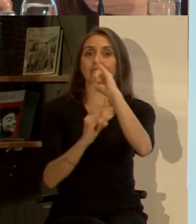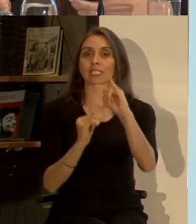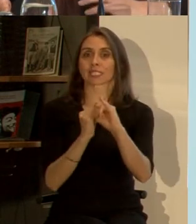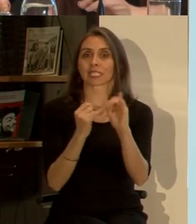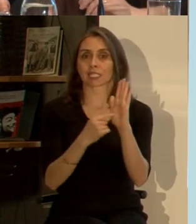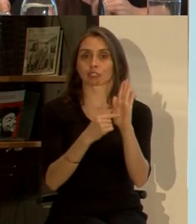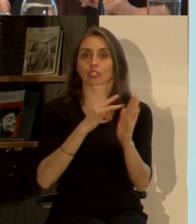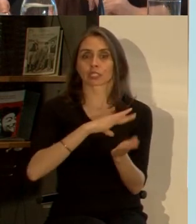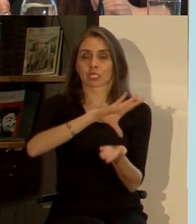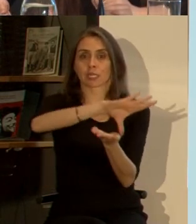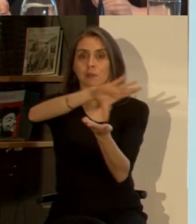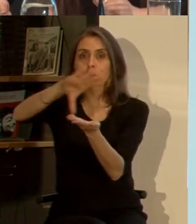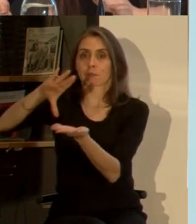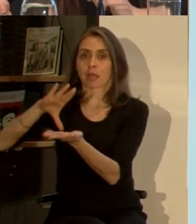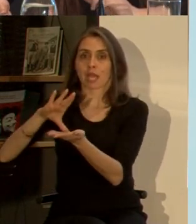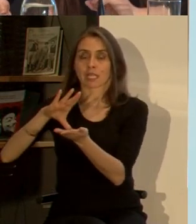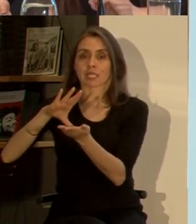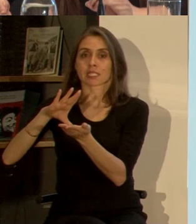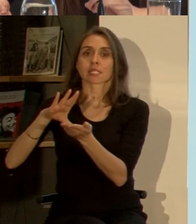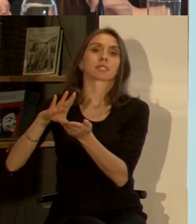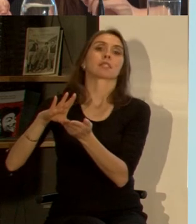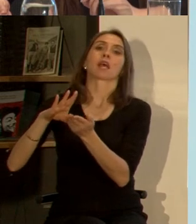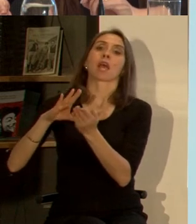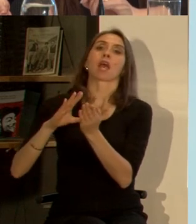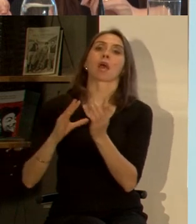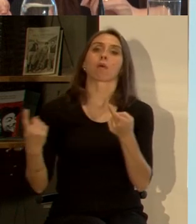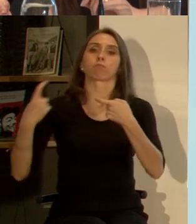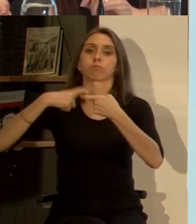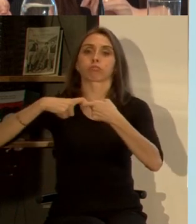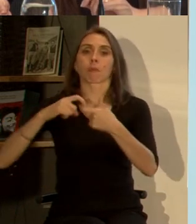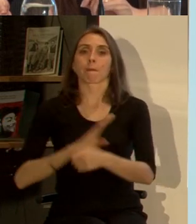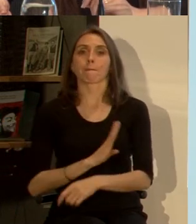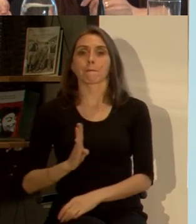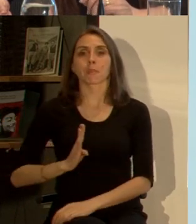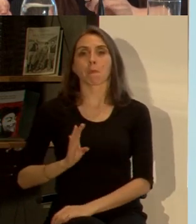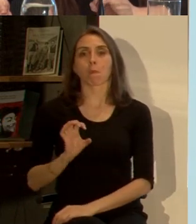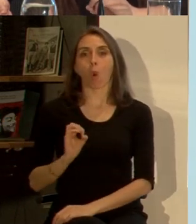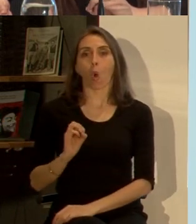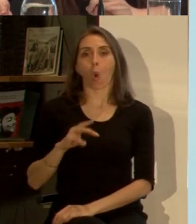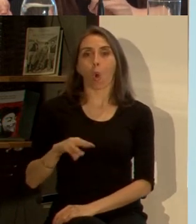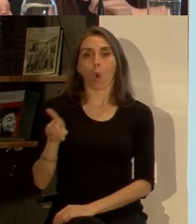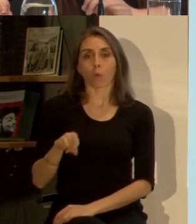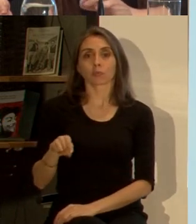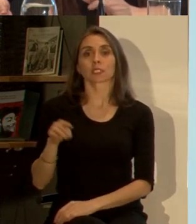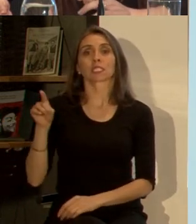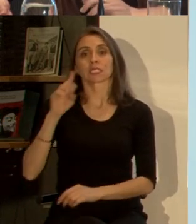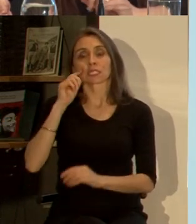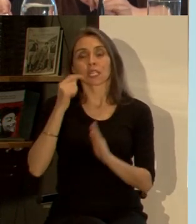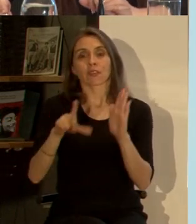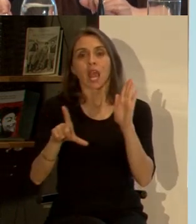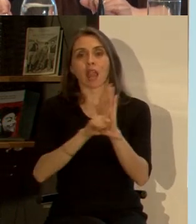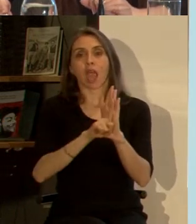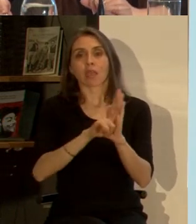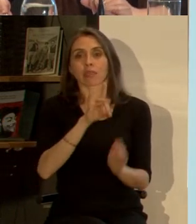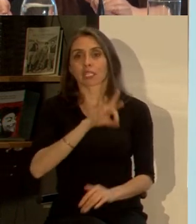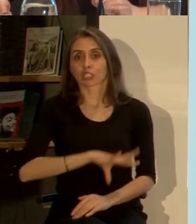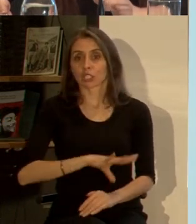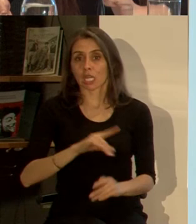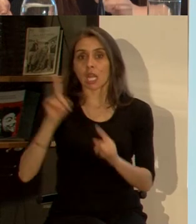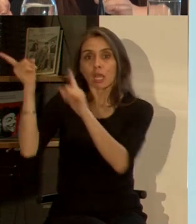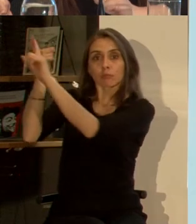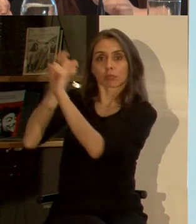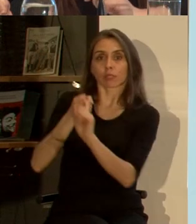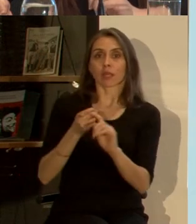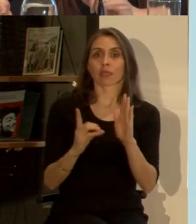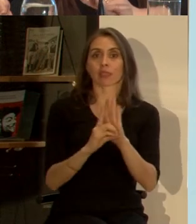y en todos los países que son vinculantes de la organización mundial de la salud es ley de la república en Chile a